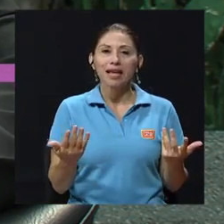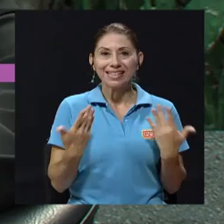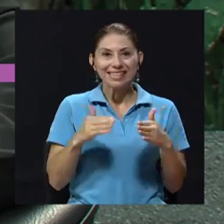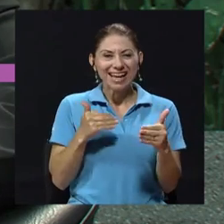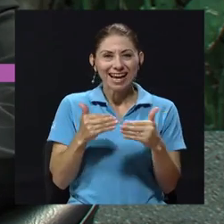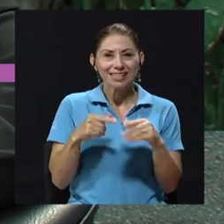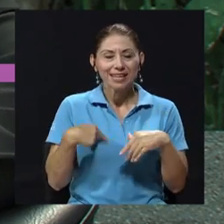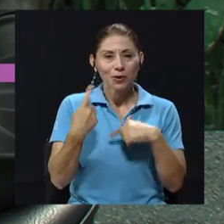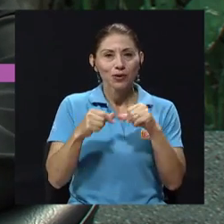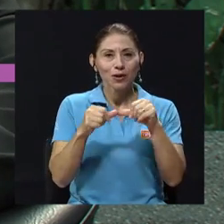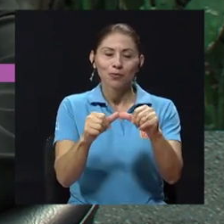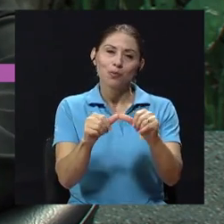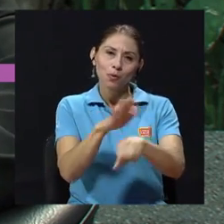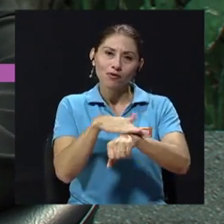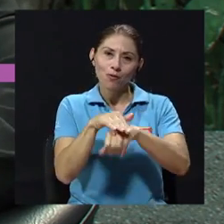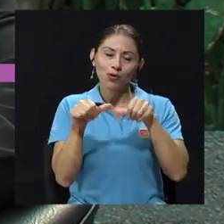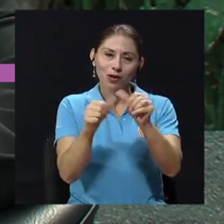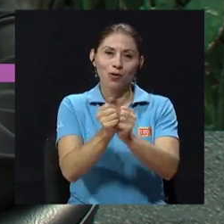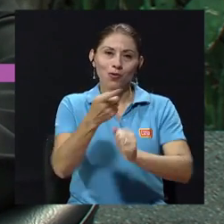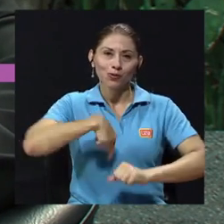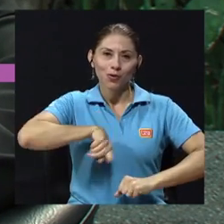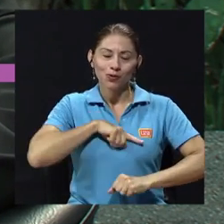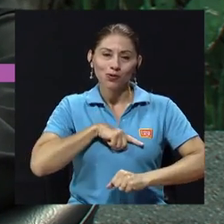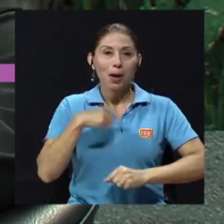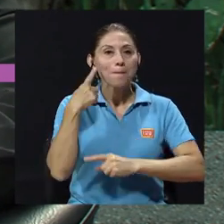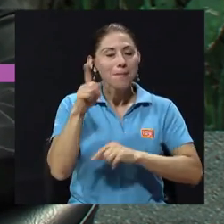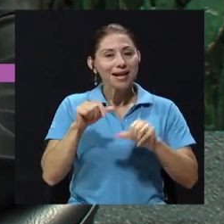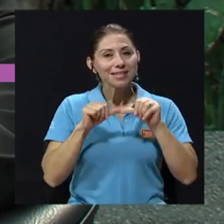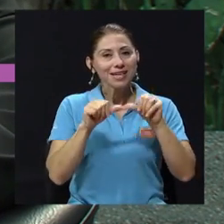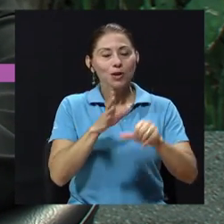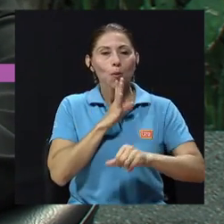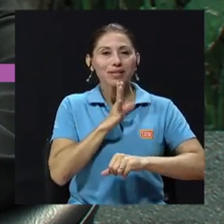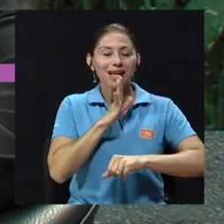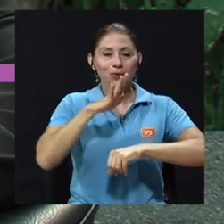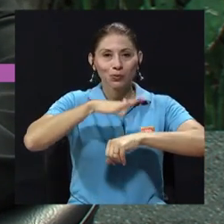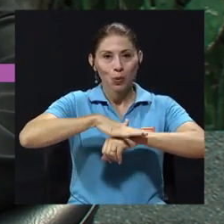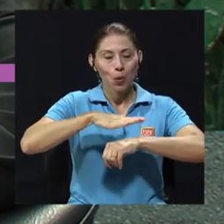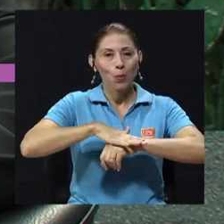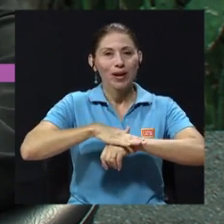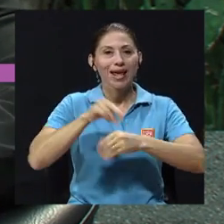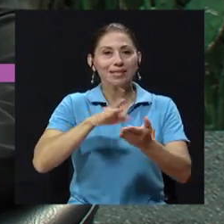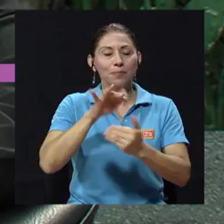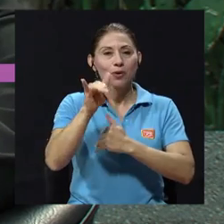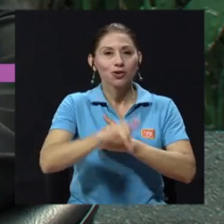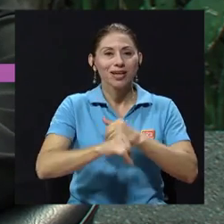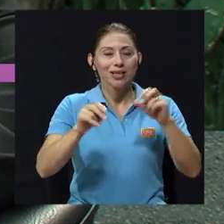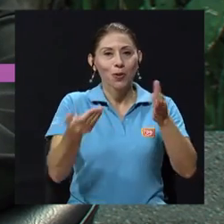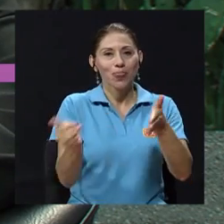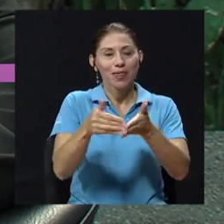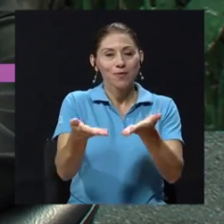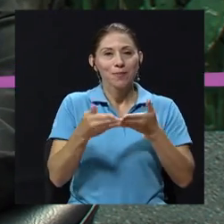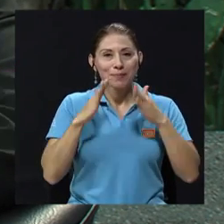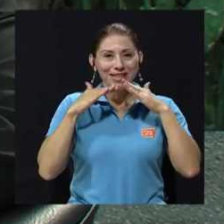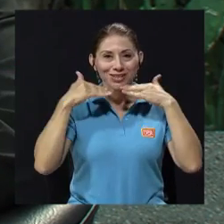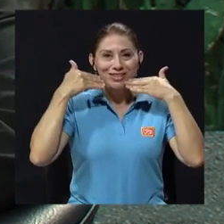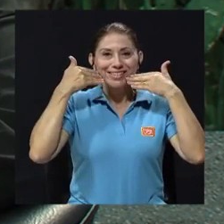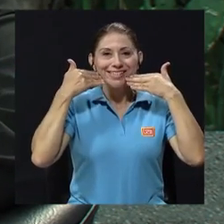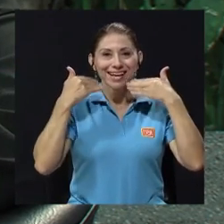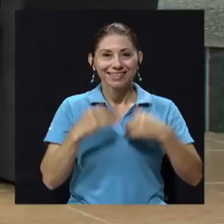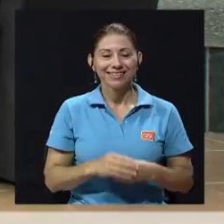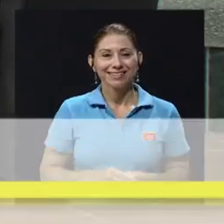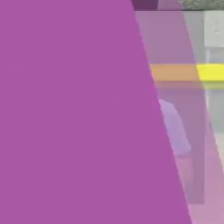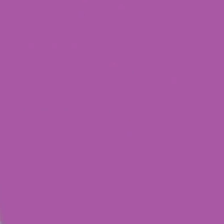pero ya casi retornamos. Quédense, por favor, con nosotros para seguir conversando acerca del proyecto De Volverme la Sonrisa.